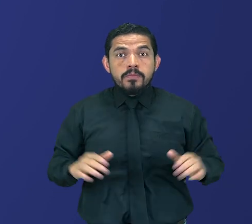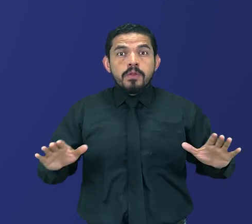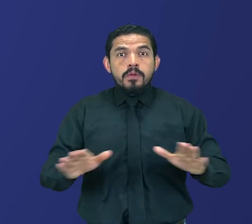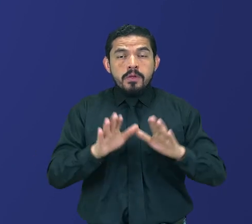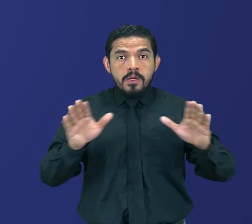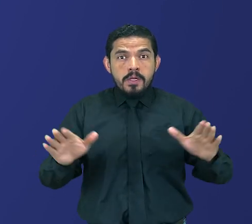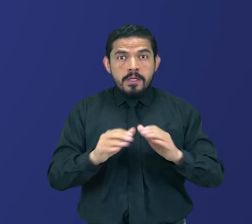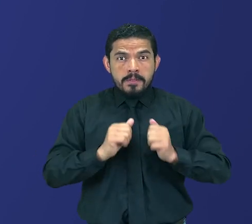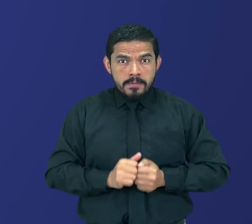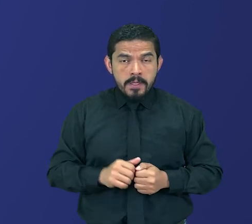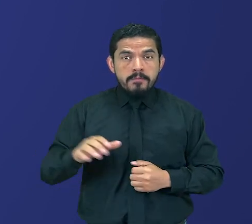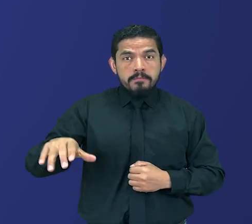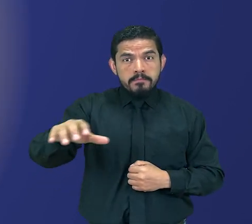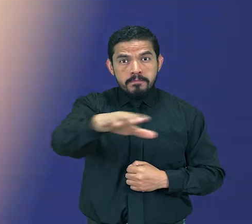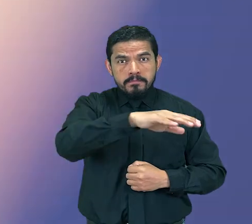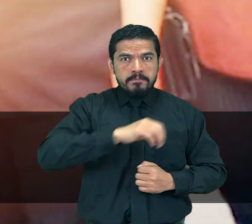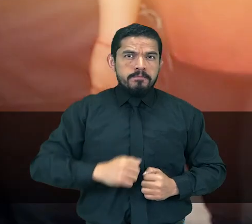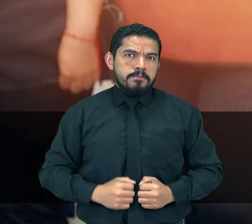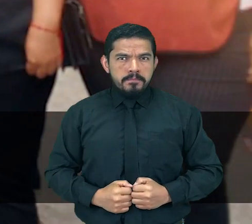Actividades Territorio.